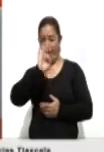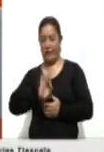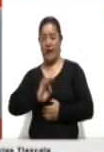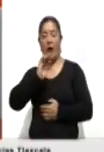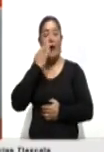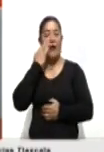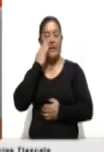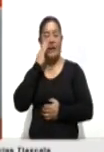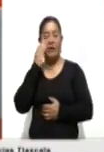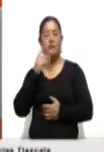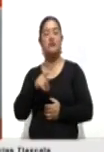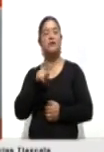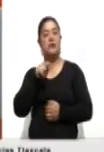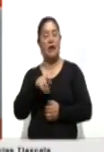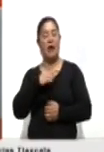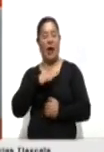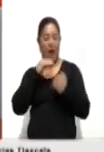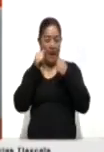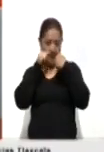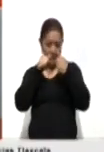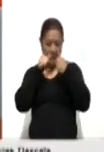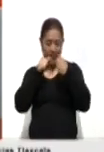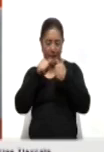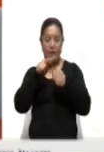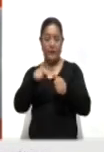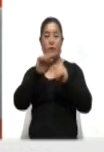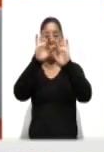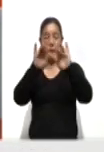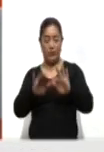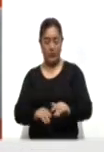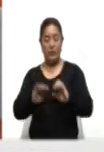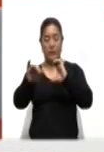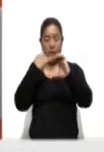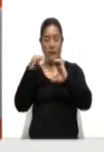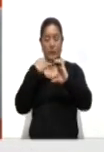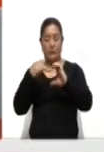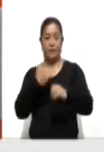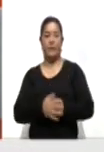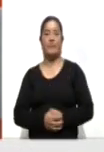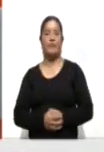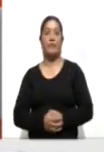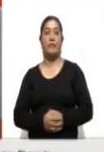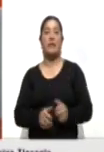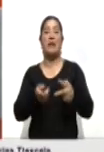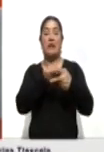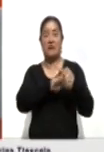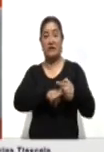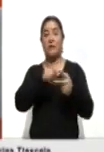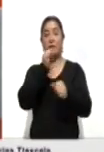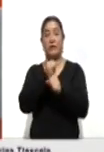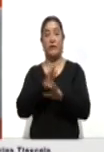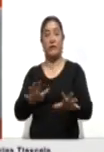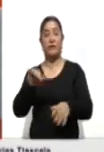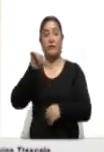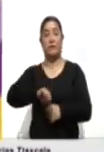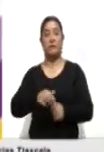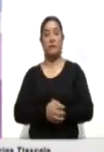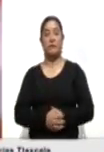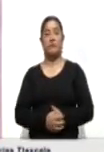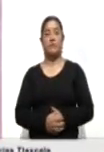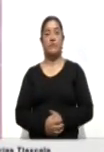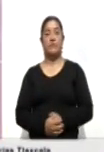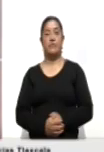Facebook. Vamos a estar sumamente al pendiente de los comentarios que ahí nos emitan. Vamos a dar inicio con la información del día de hoy.